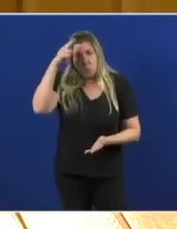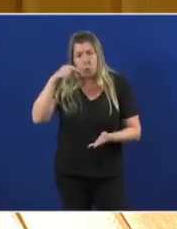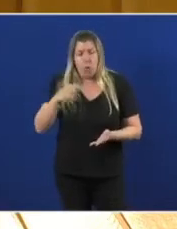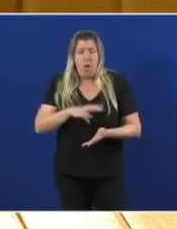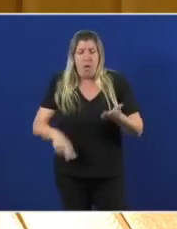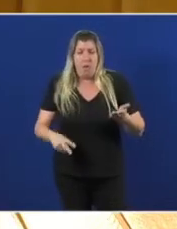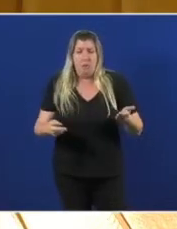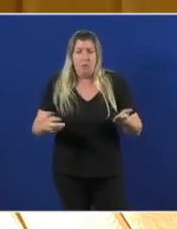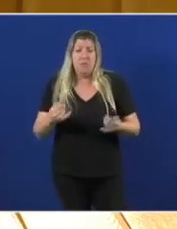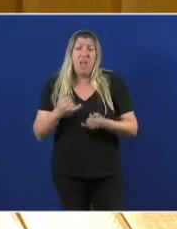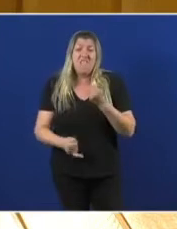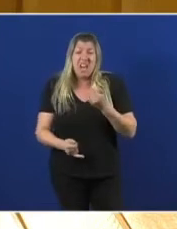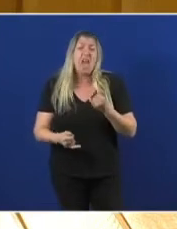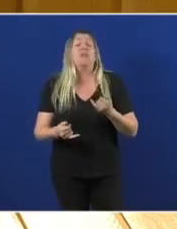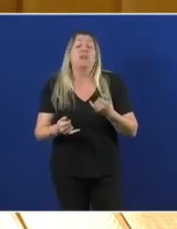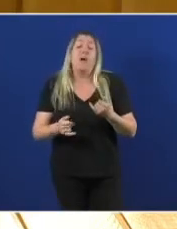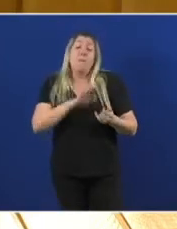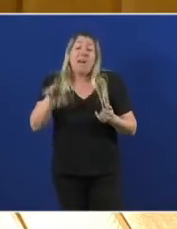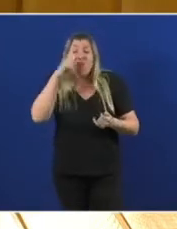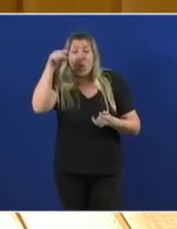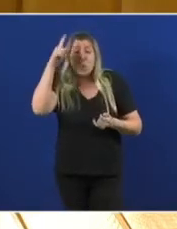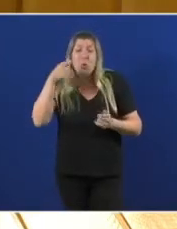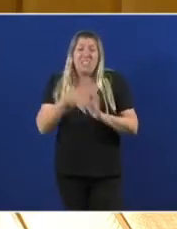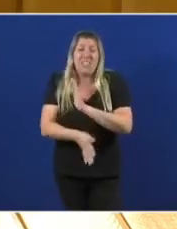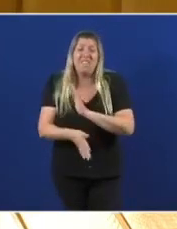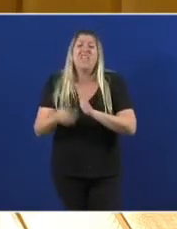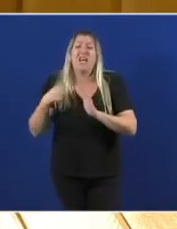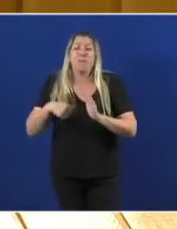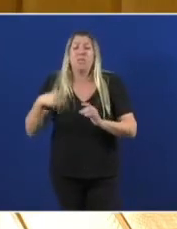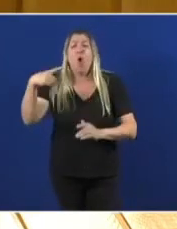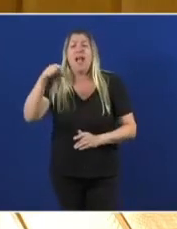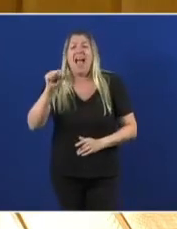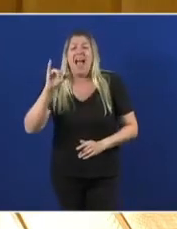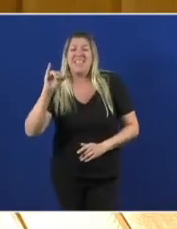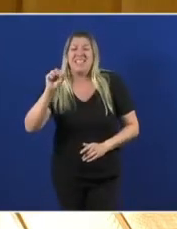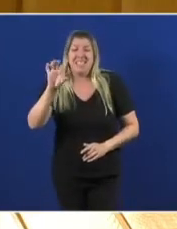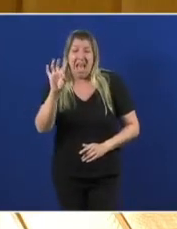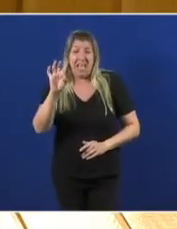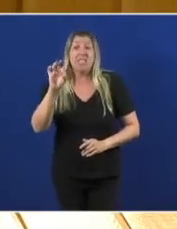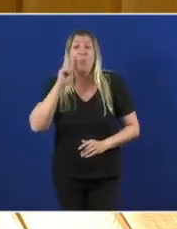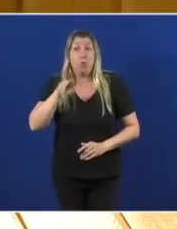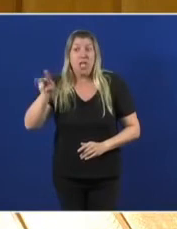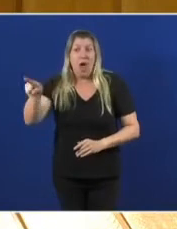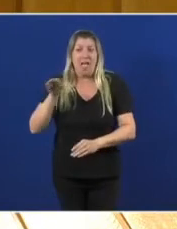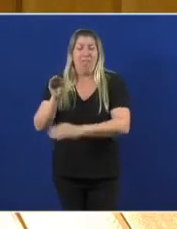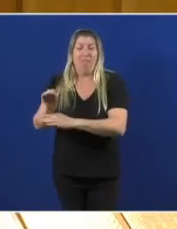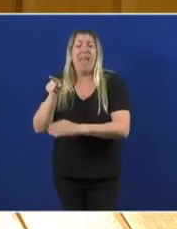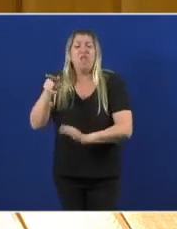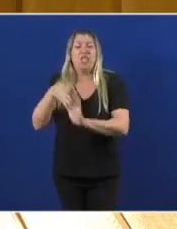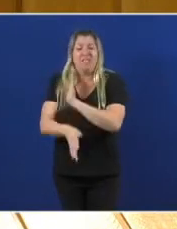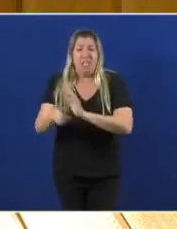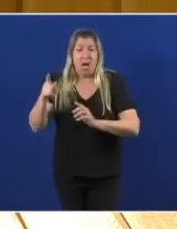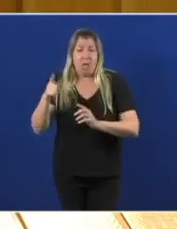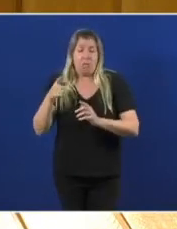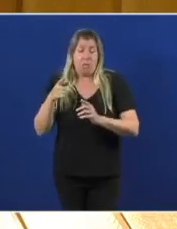cartos no gallás e non aproveito o xacobeo ninguno parece que o vai aproveitar para darlle un impulso aos nosos creadores e